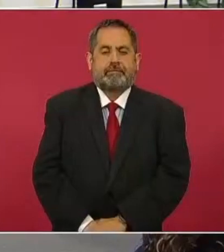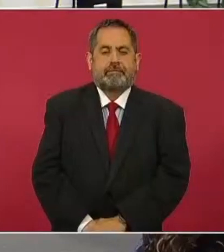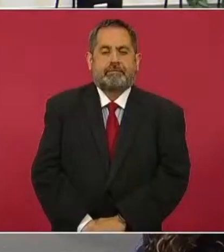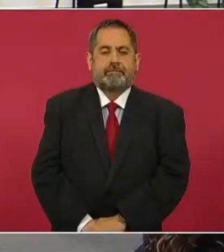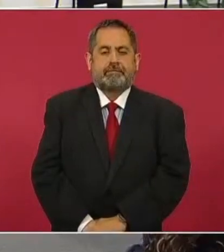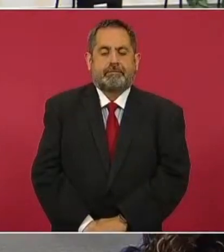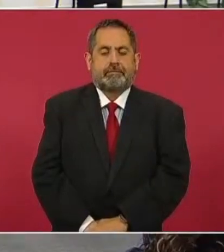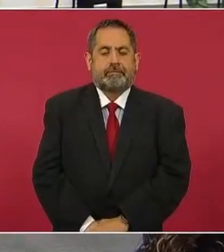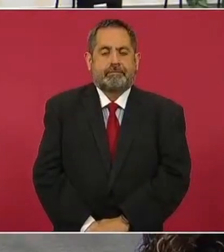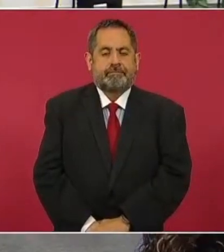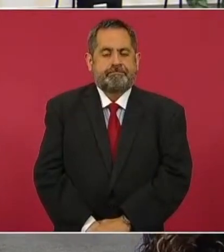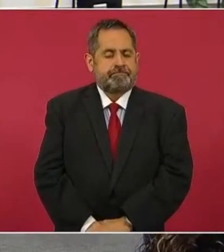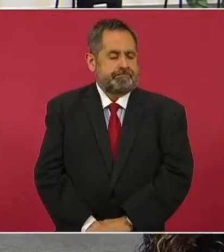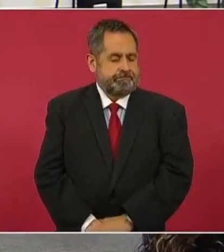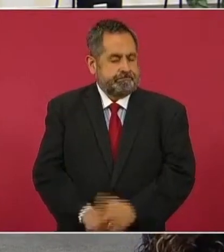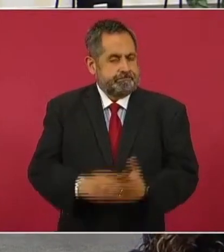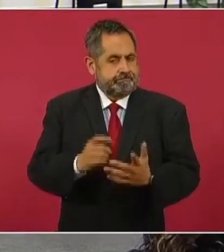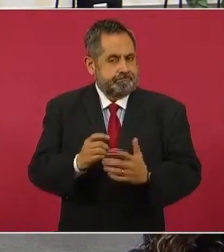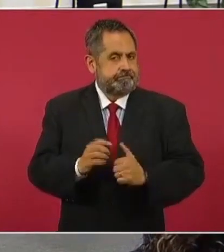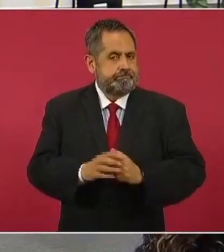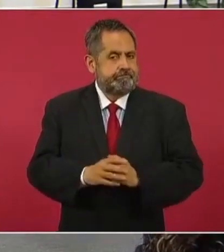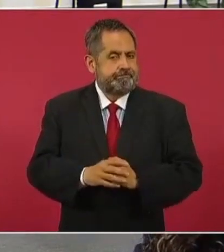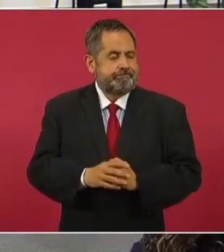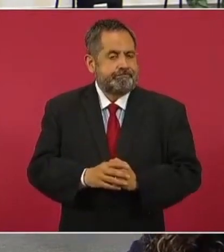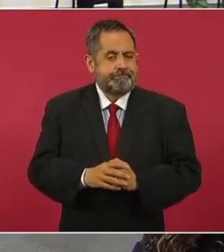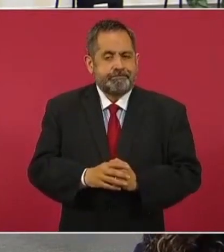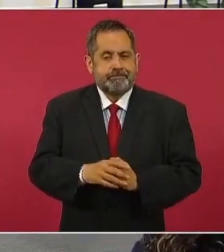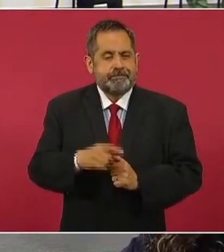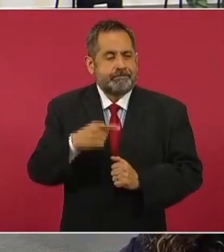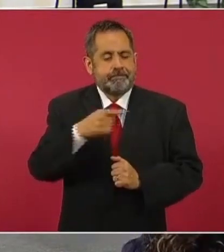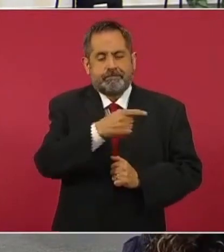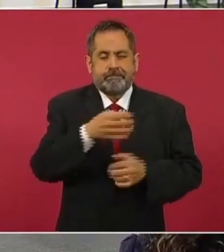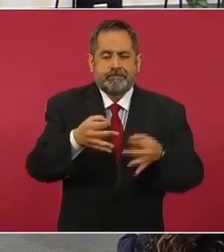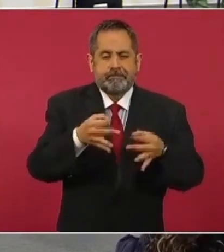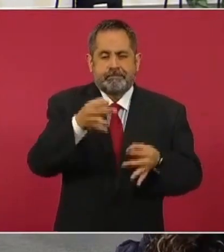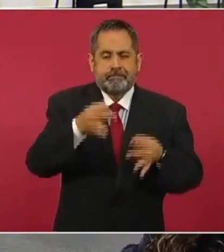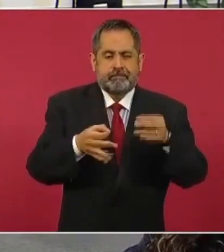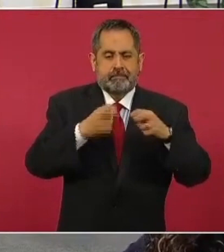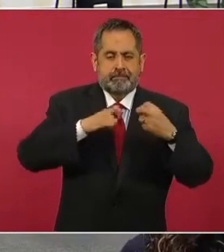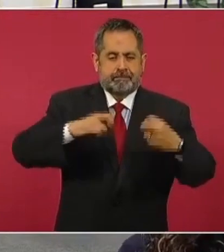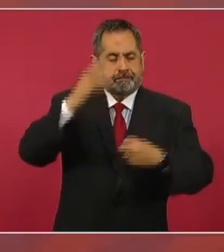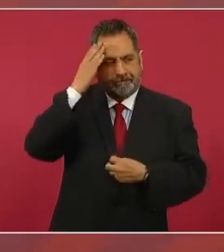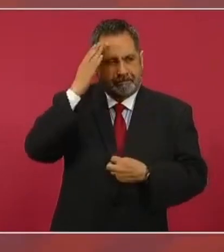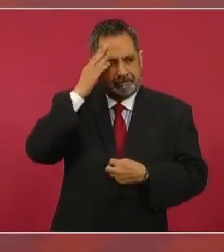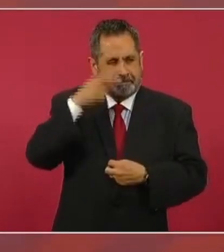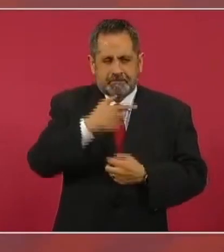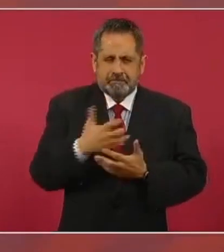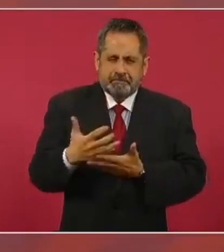Y el caso de los ministros, 650 más.